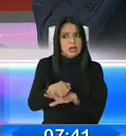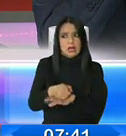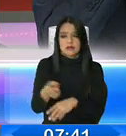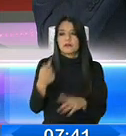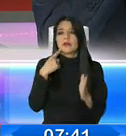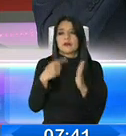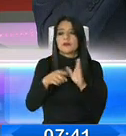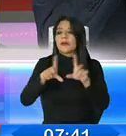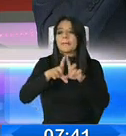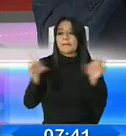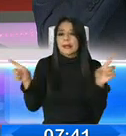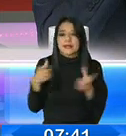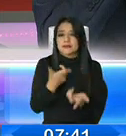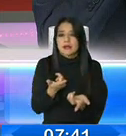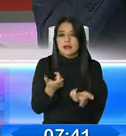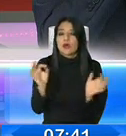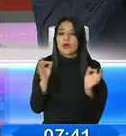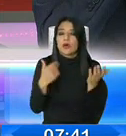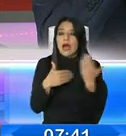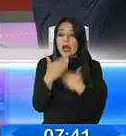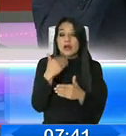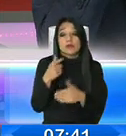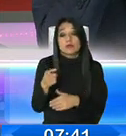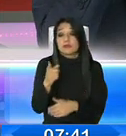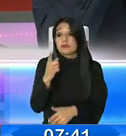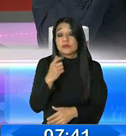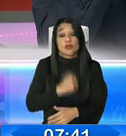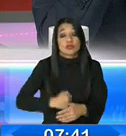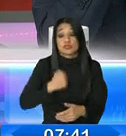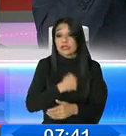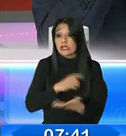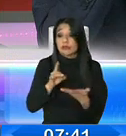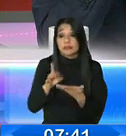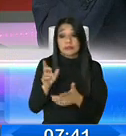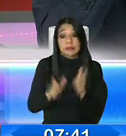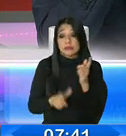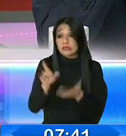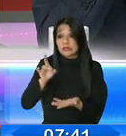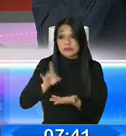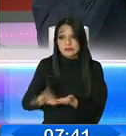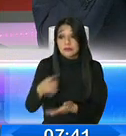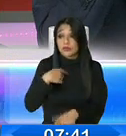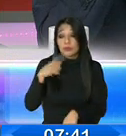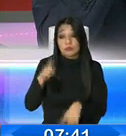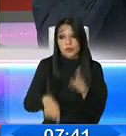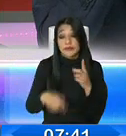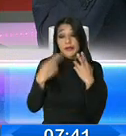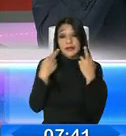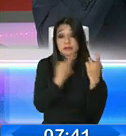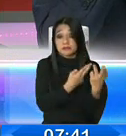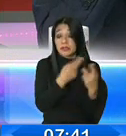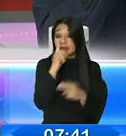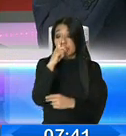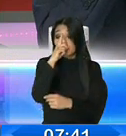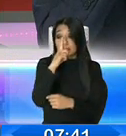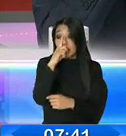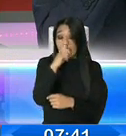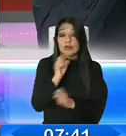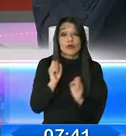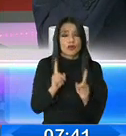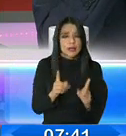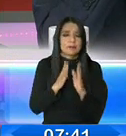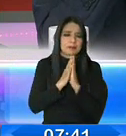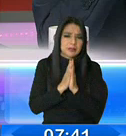a una empresa o a un comercio, señor, no desvincule gente, respete su plantilla, hacemos ese